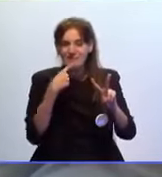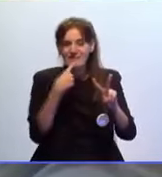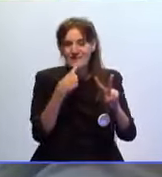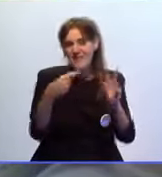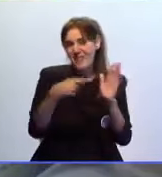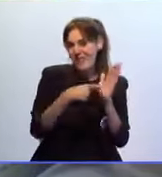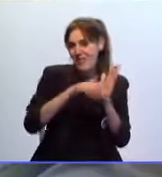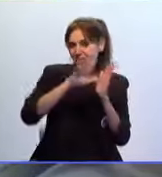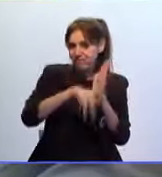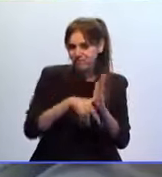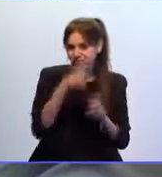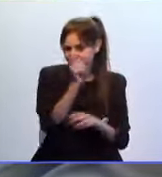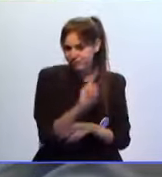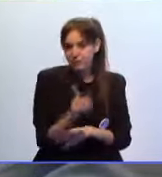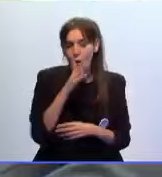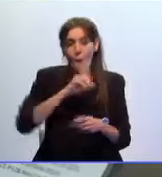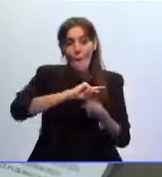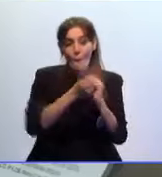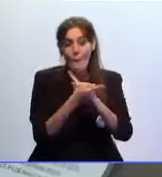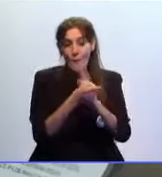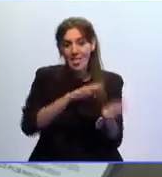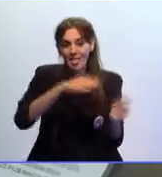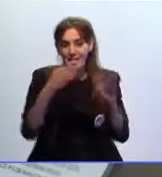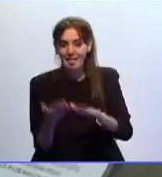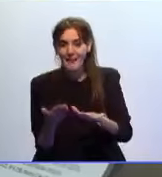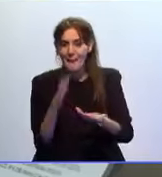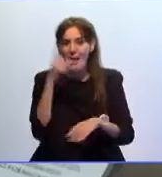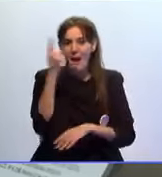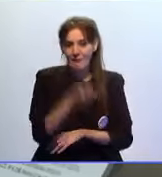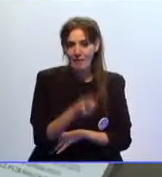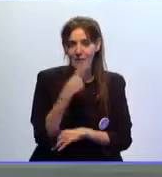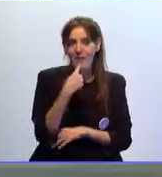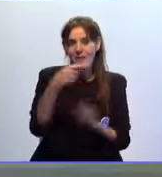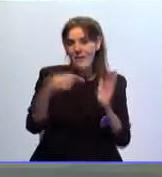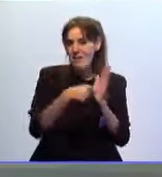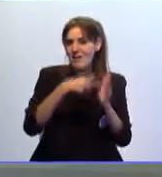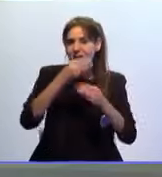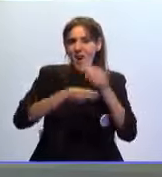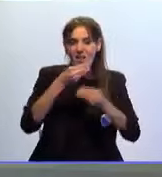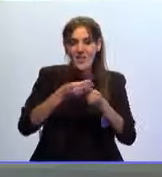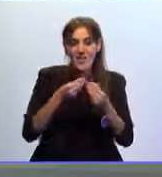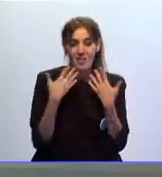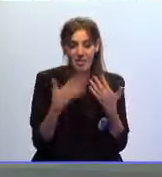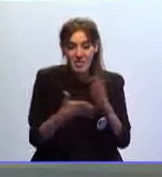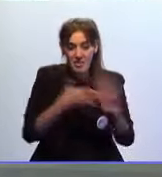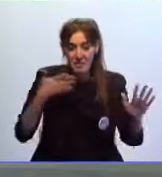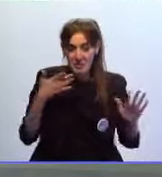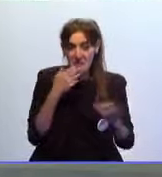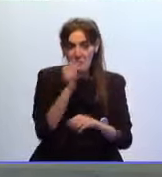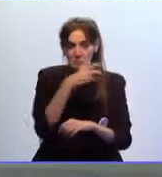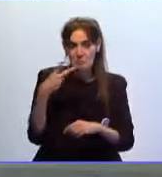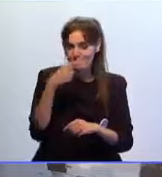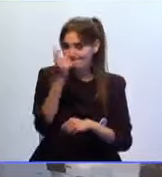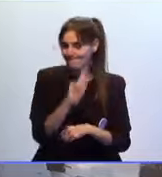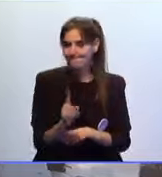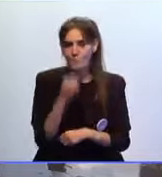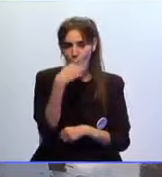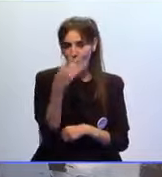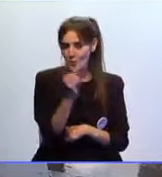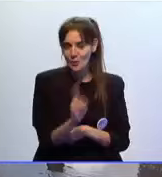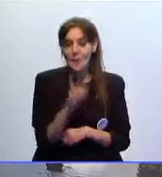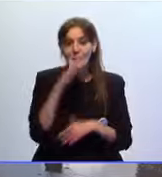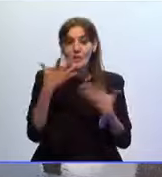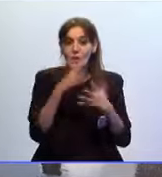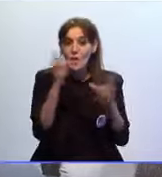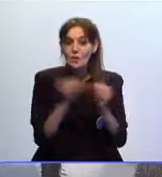la tardanza para llevar a cabo esta modificación de la ordenanza y ha criticado que se ha hecho de manera acelerada y los resultados no los considera óptimos,